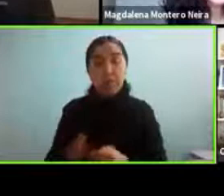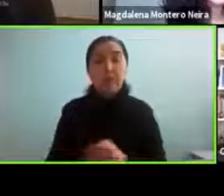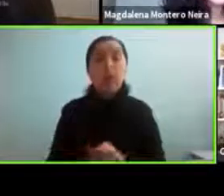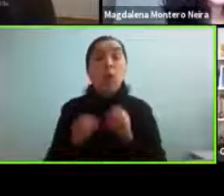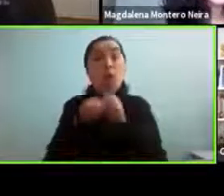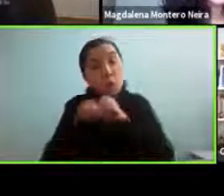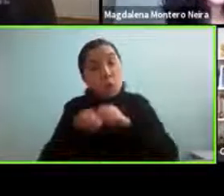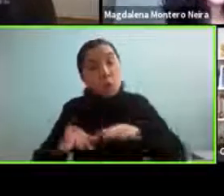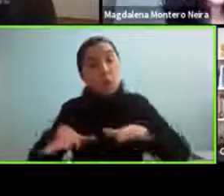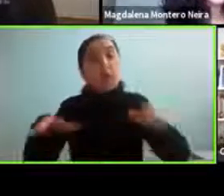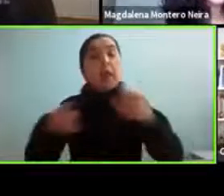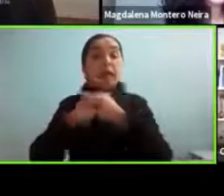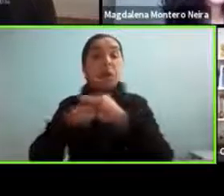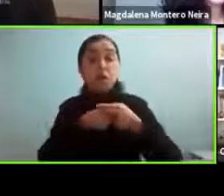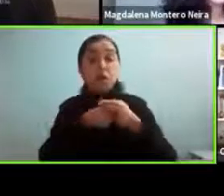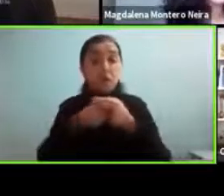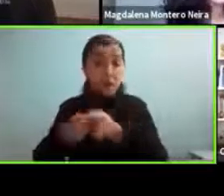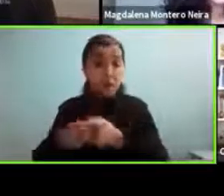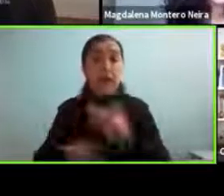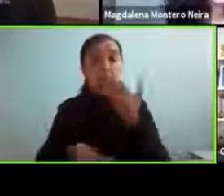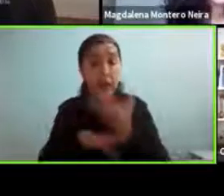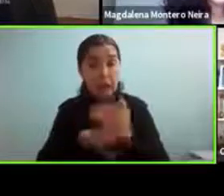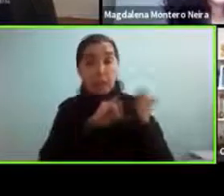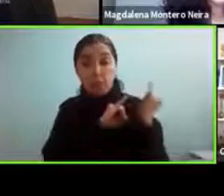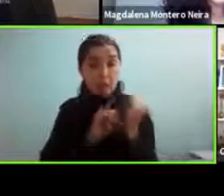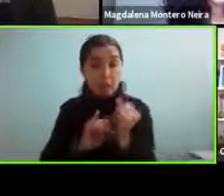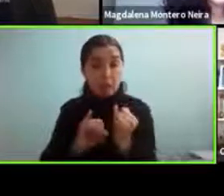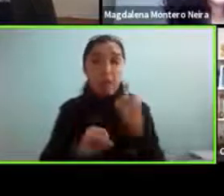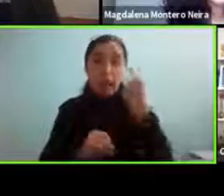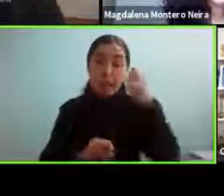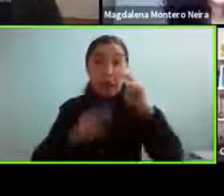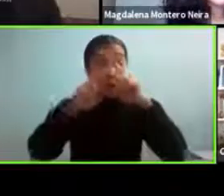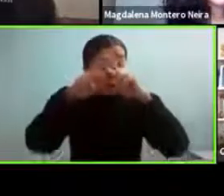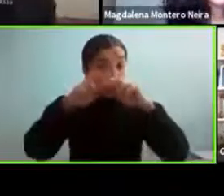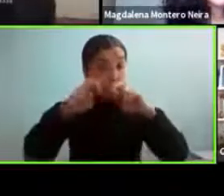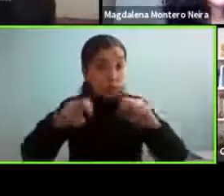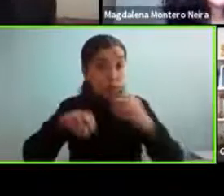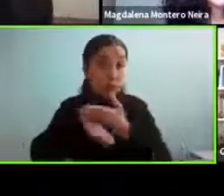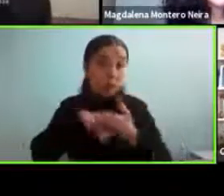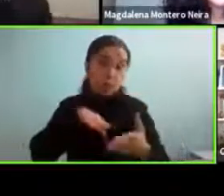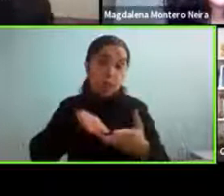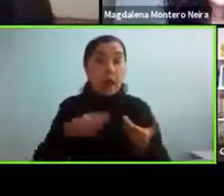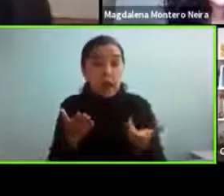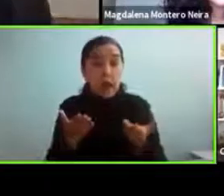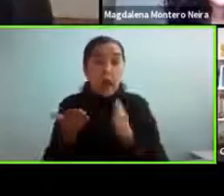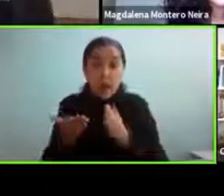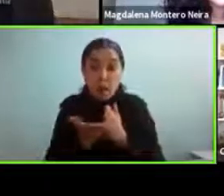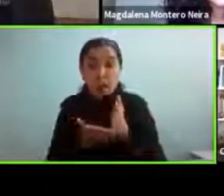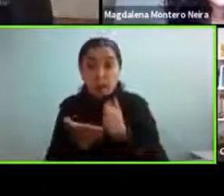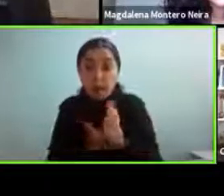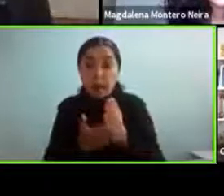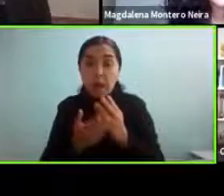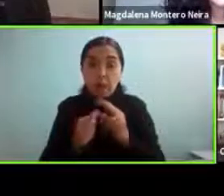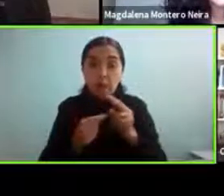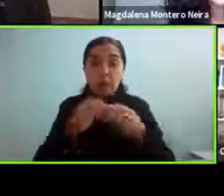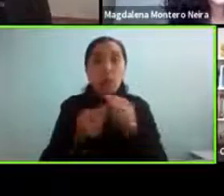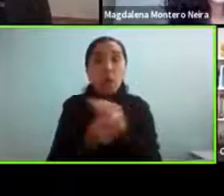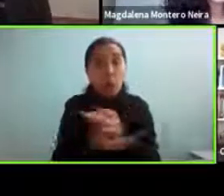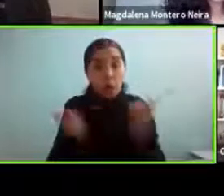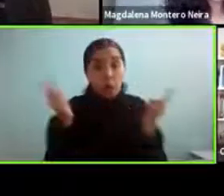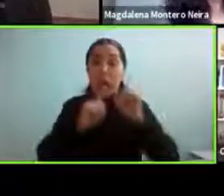sociales o los blogs y demás no obstante la investigación tardó en llegar pero se están haciendo y se han publicado algunas